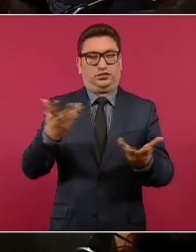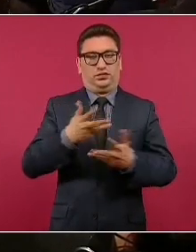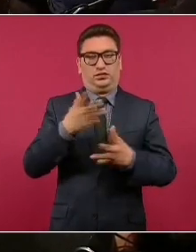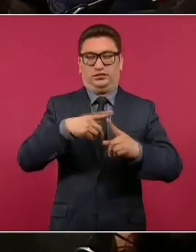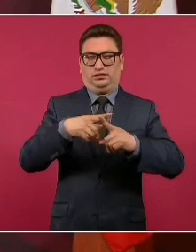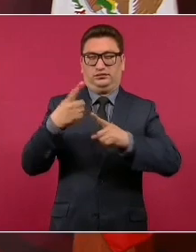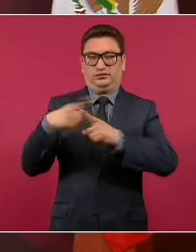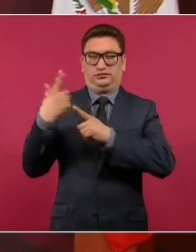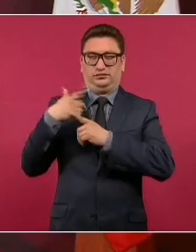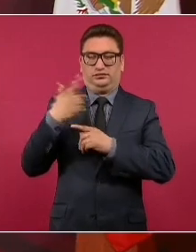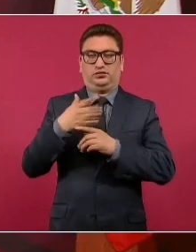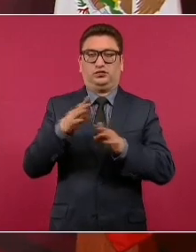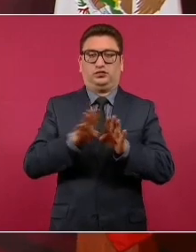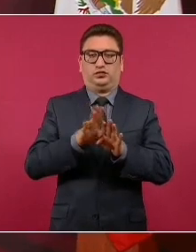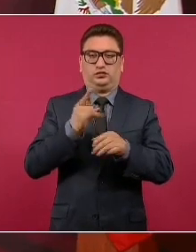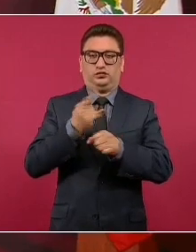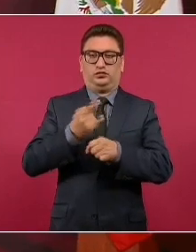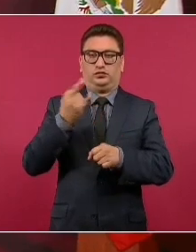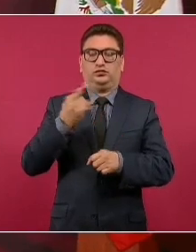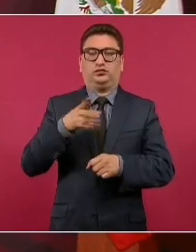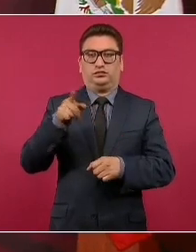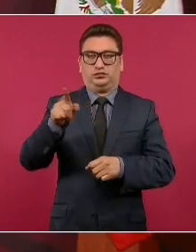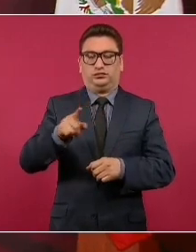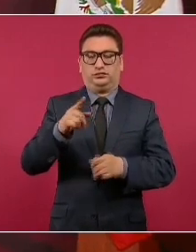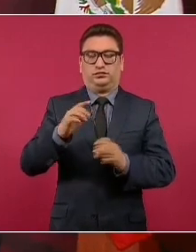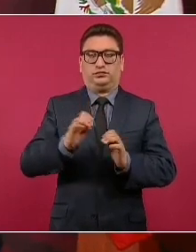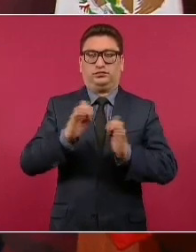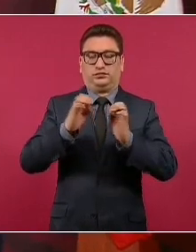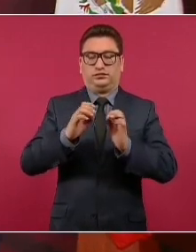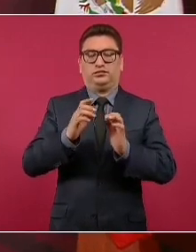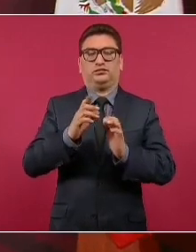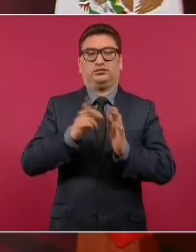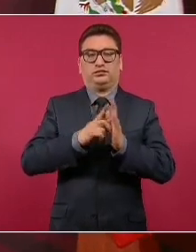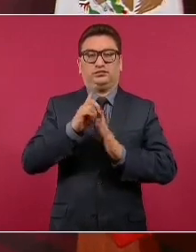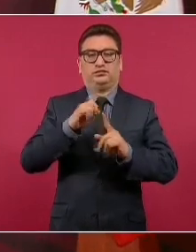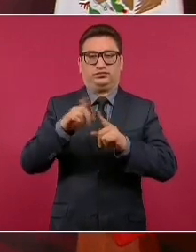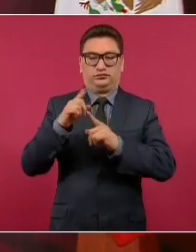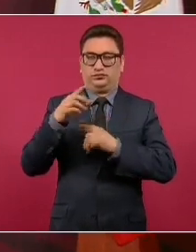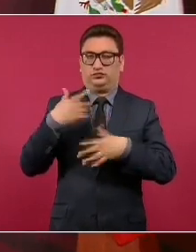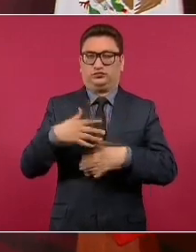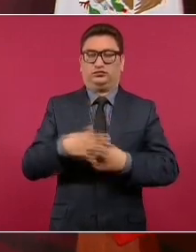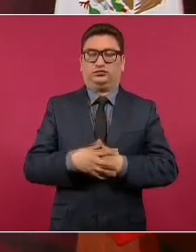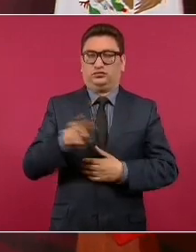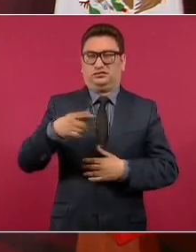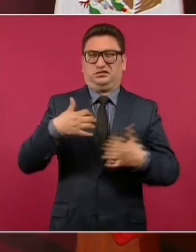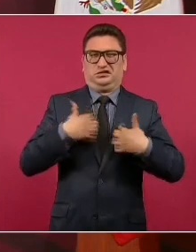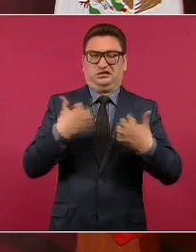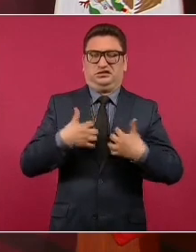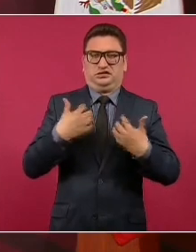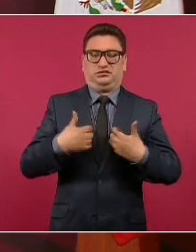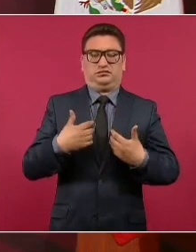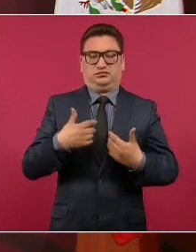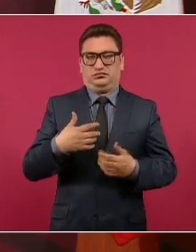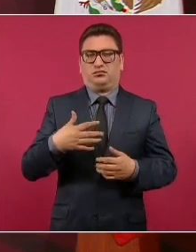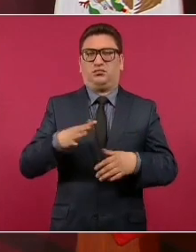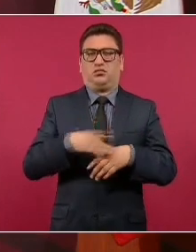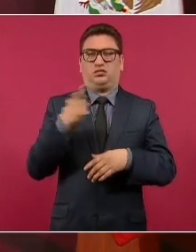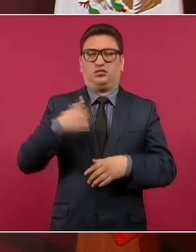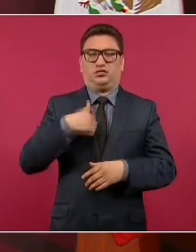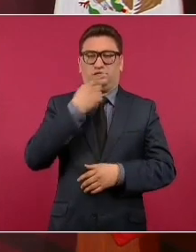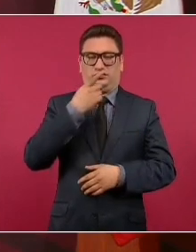inmobiliarias tremendas y se enojan porque digo que